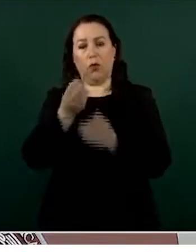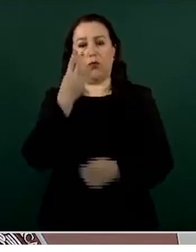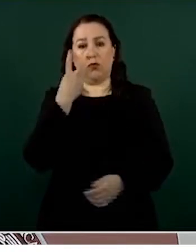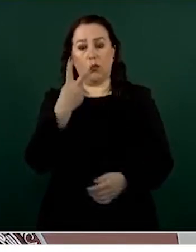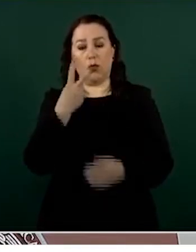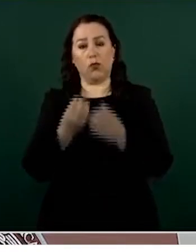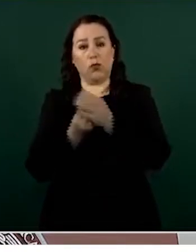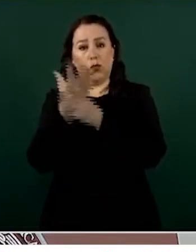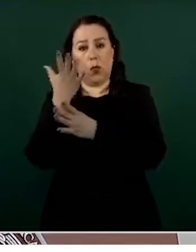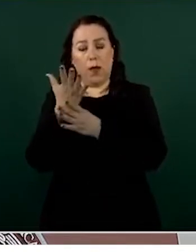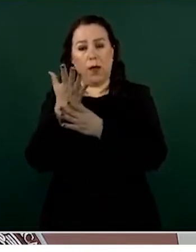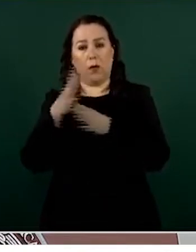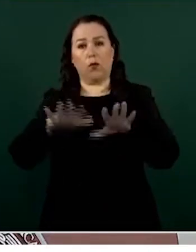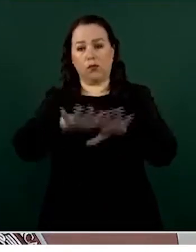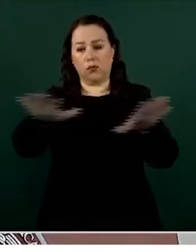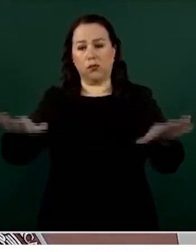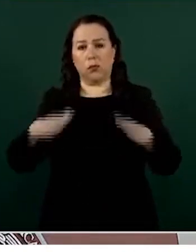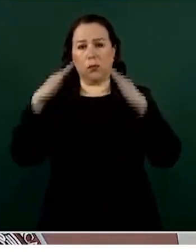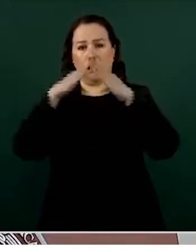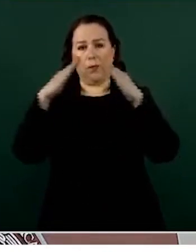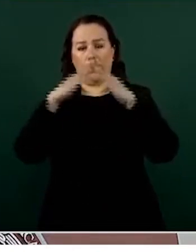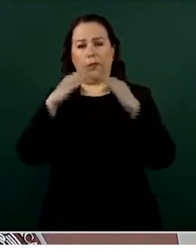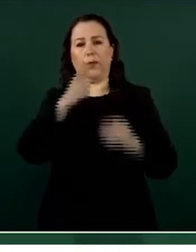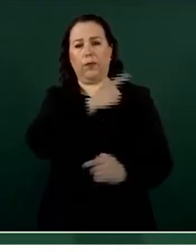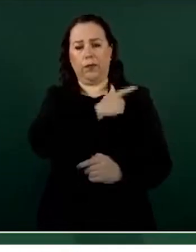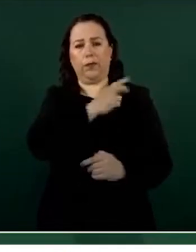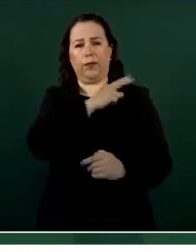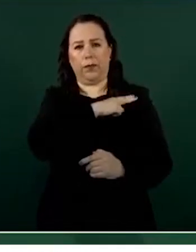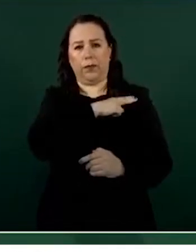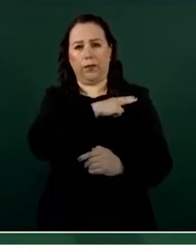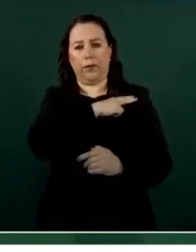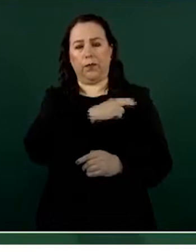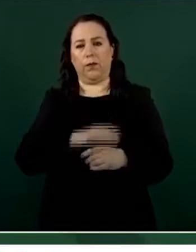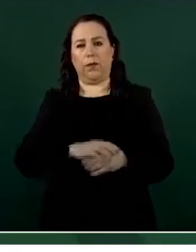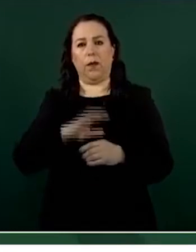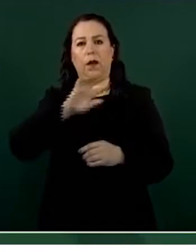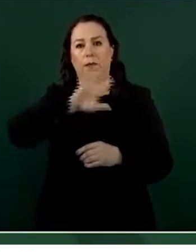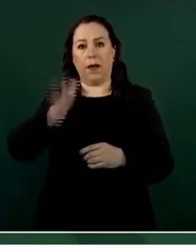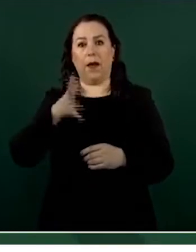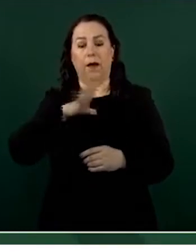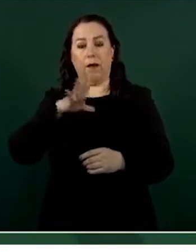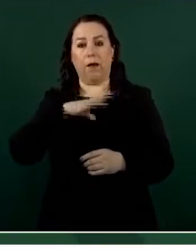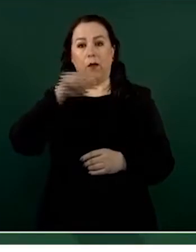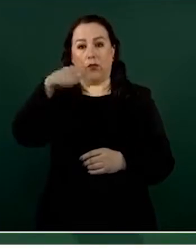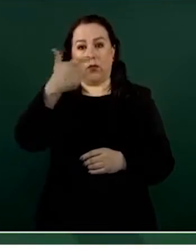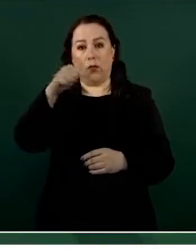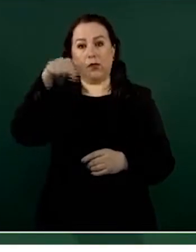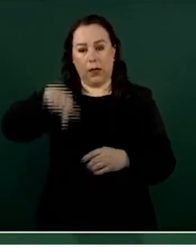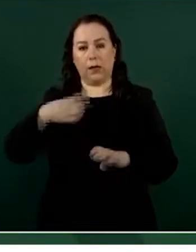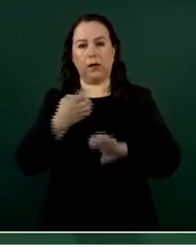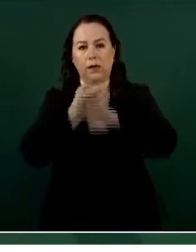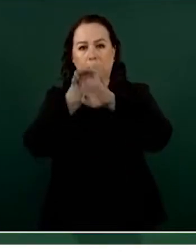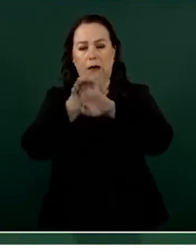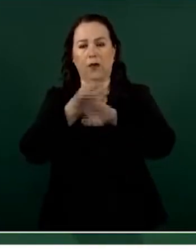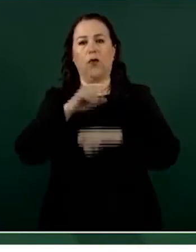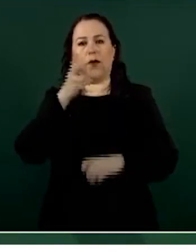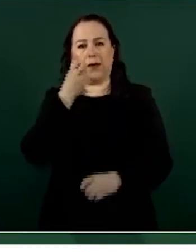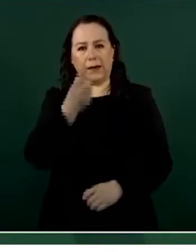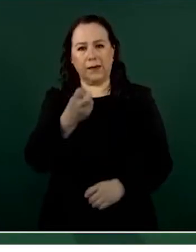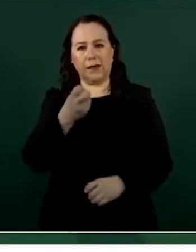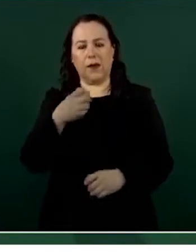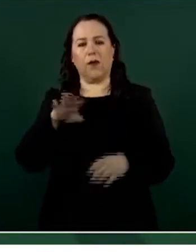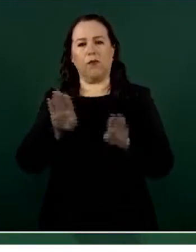de la Guardia Nacional de los doce que se han construido en la entidad y ello viene a fortalecer